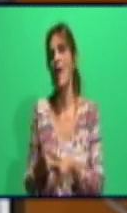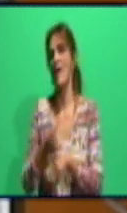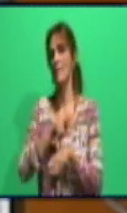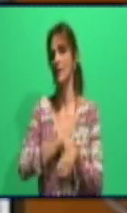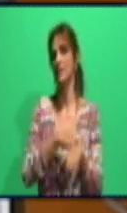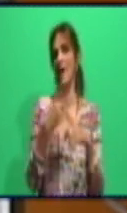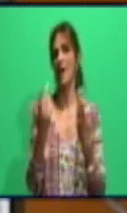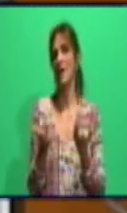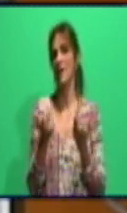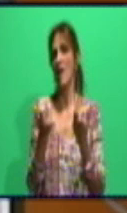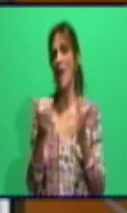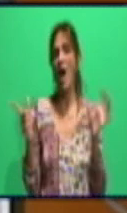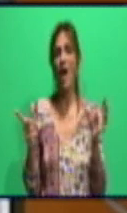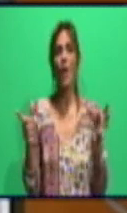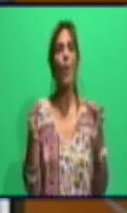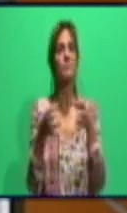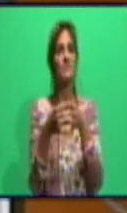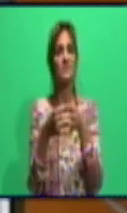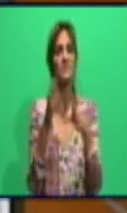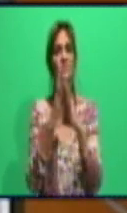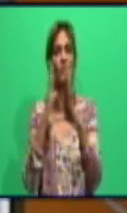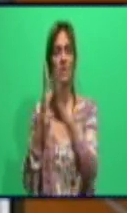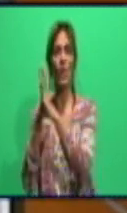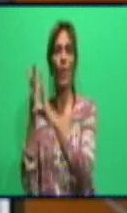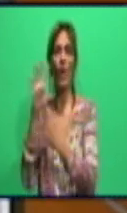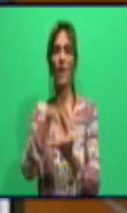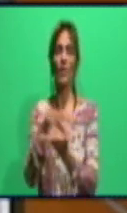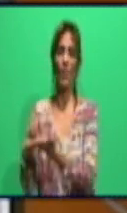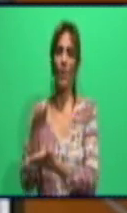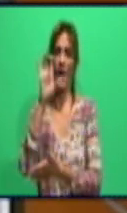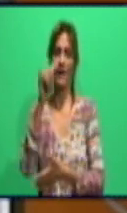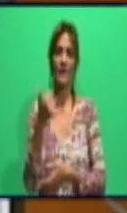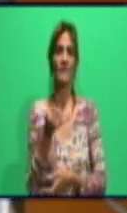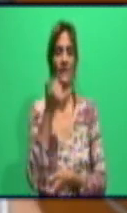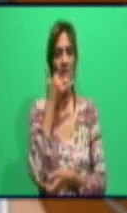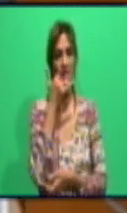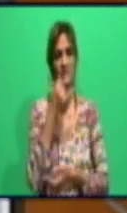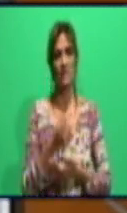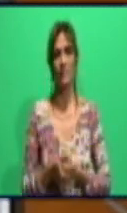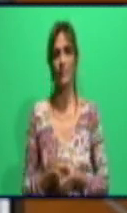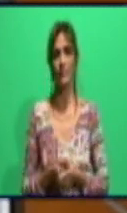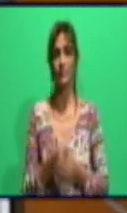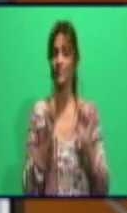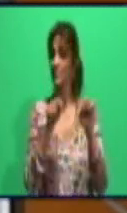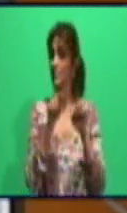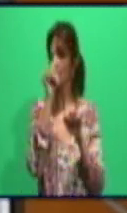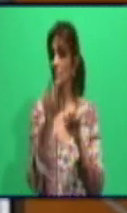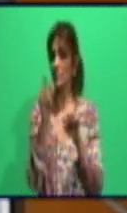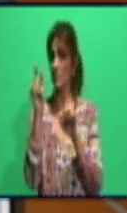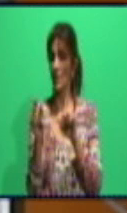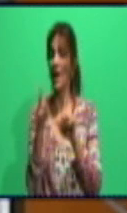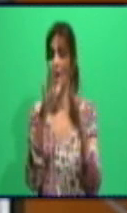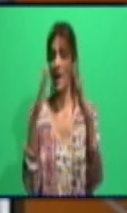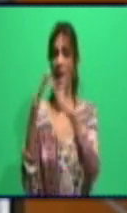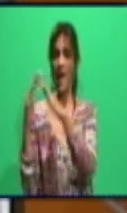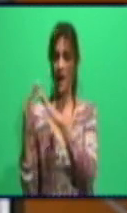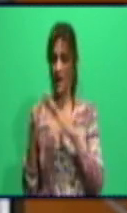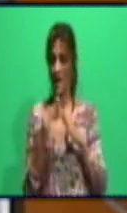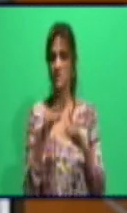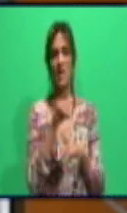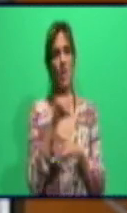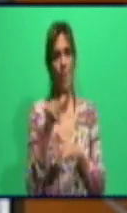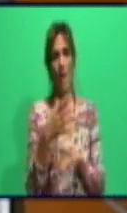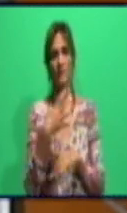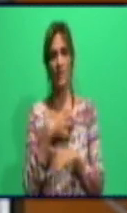de contacto de Texas. Estos agentes de telecomunicaciones también tienen información actualizada sobre las promociones,